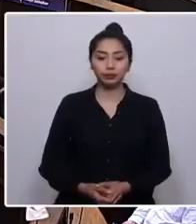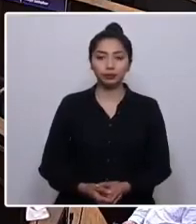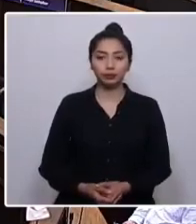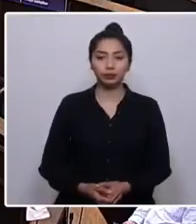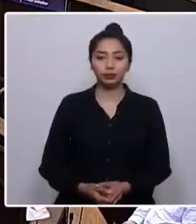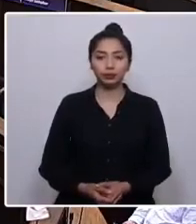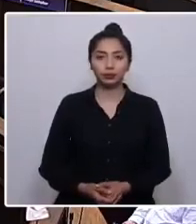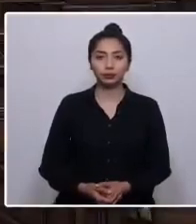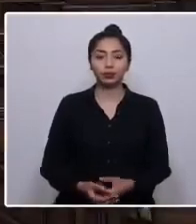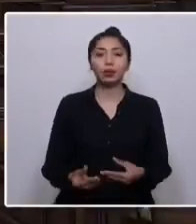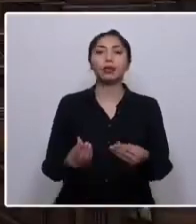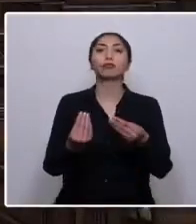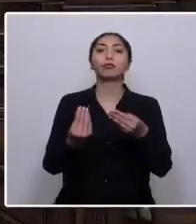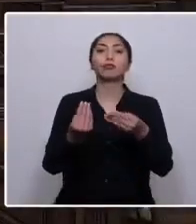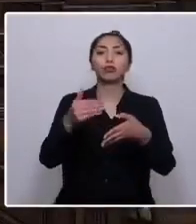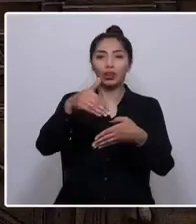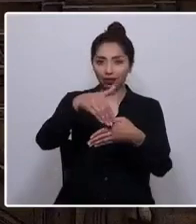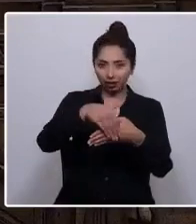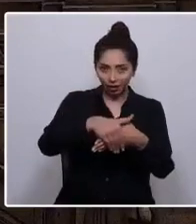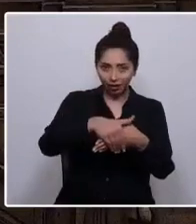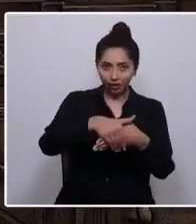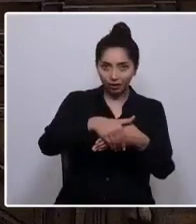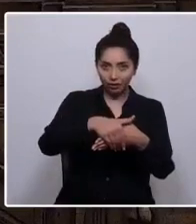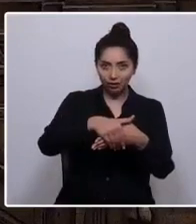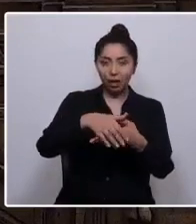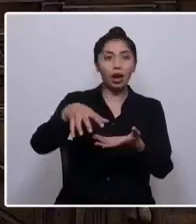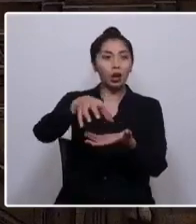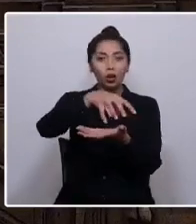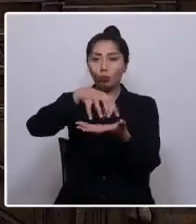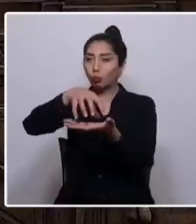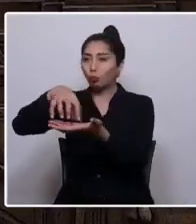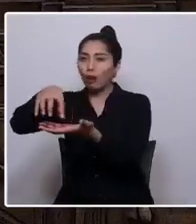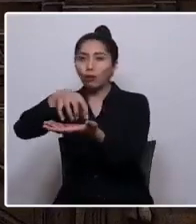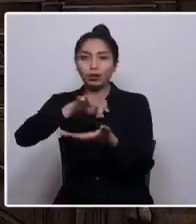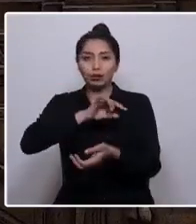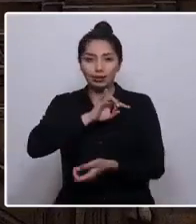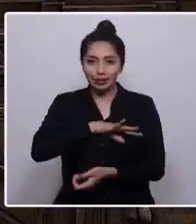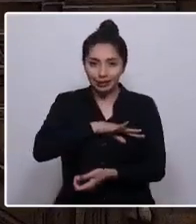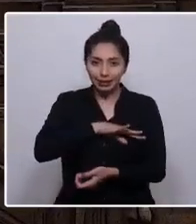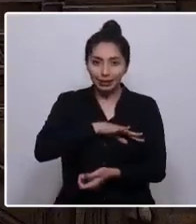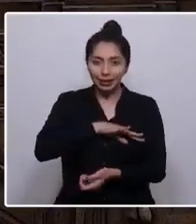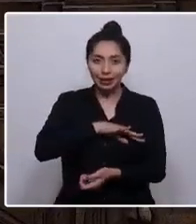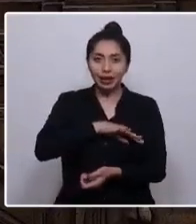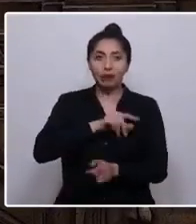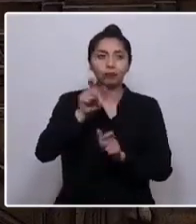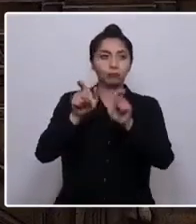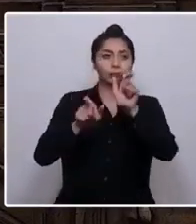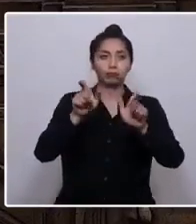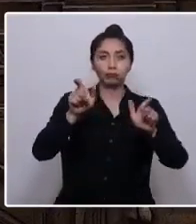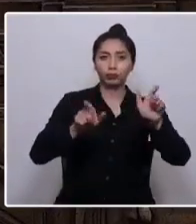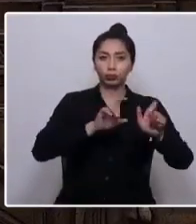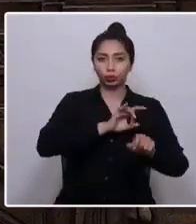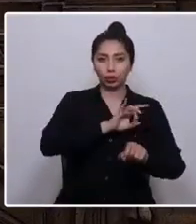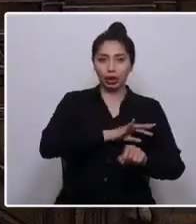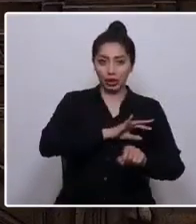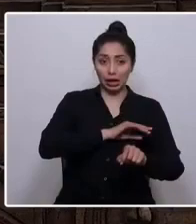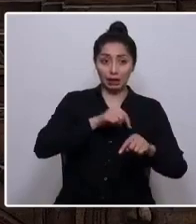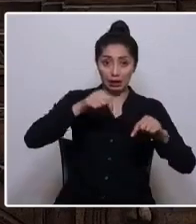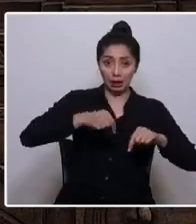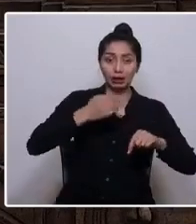Muy buenas tardes a los pueblos de Chile, a las chilenas y a los chilenos en el exterior,